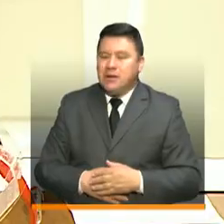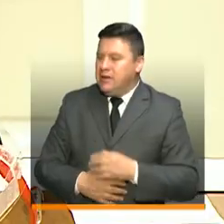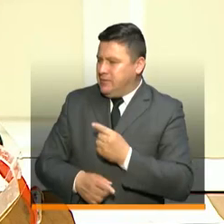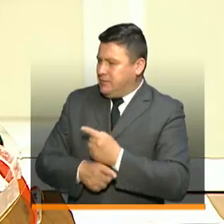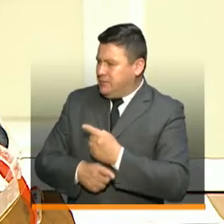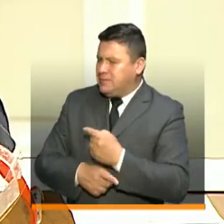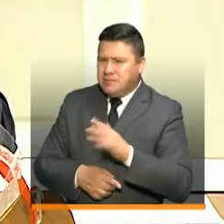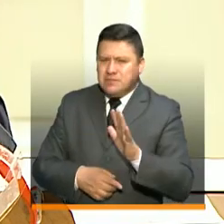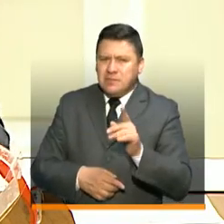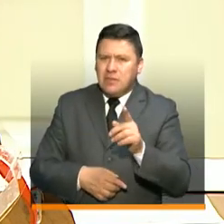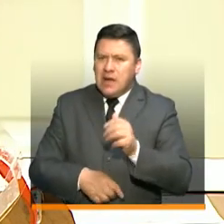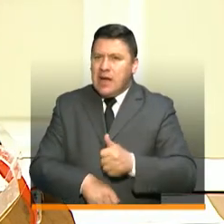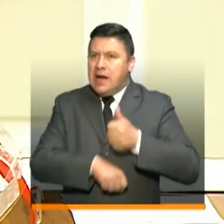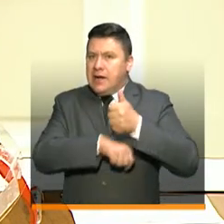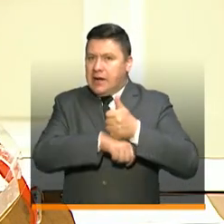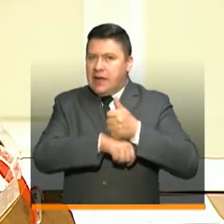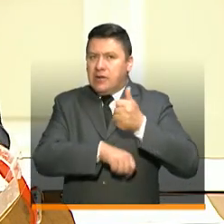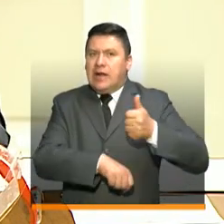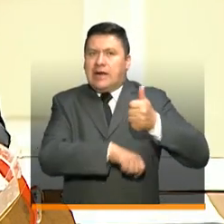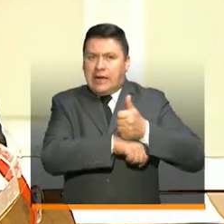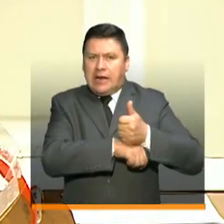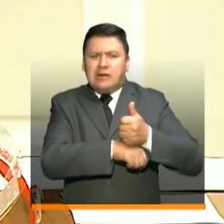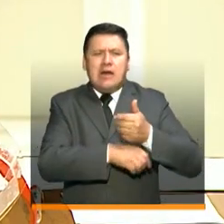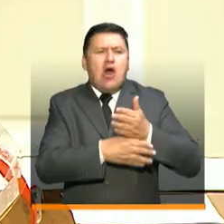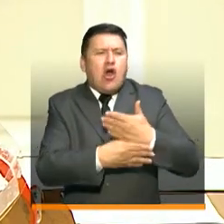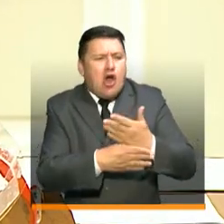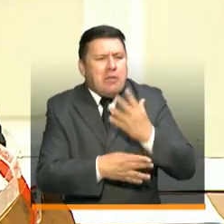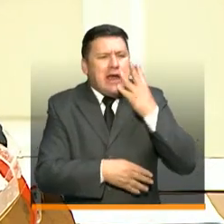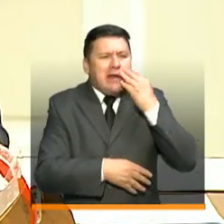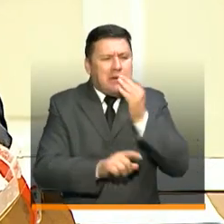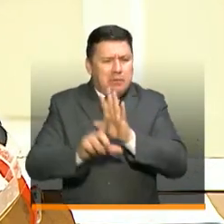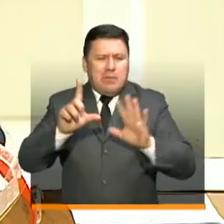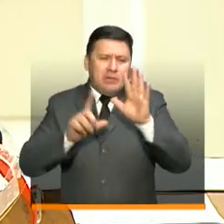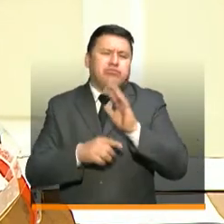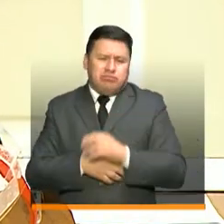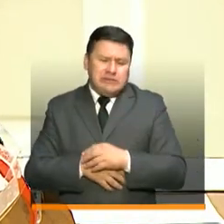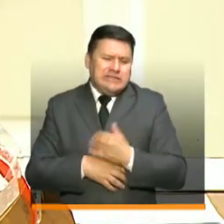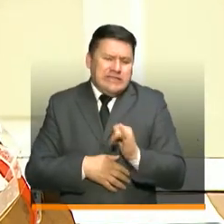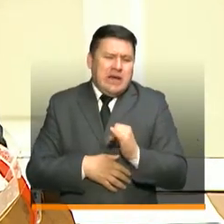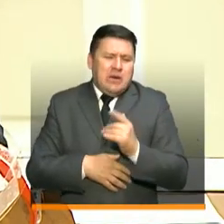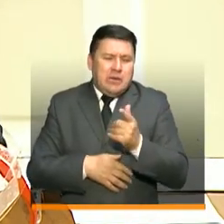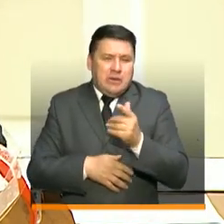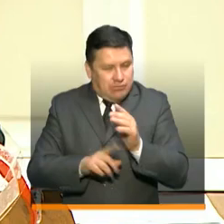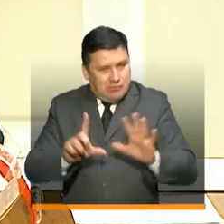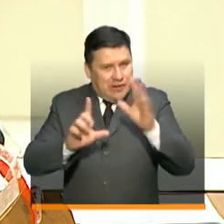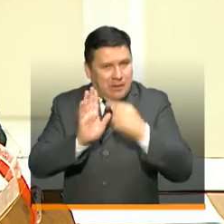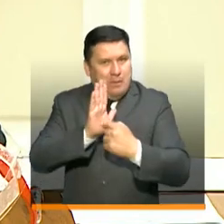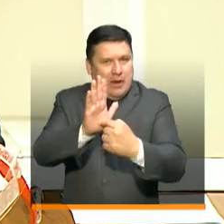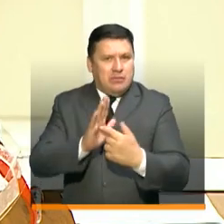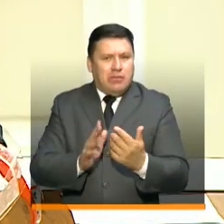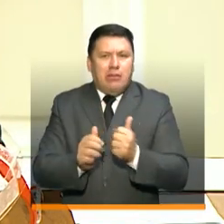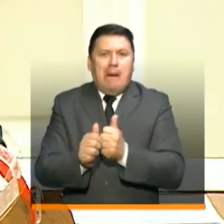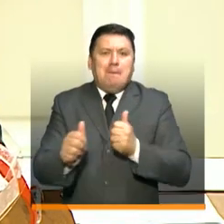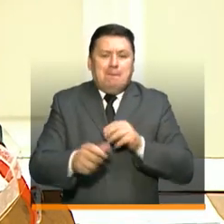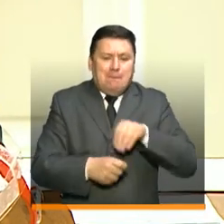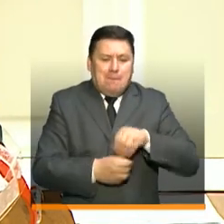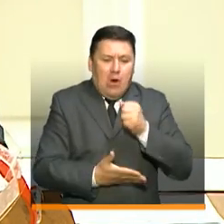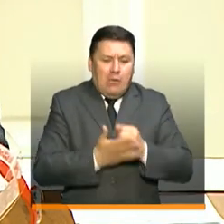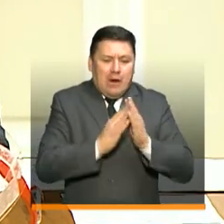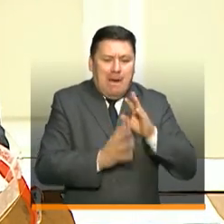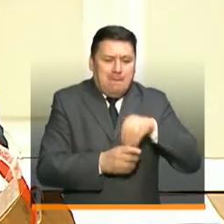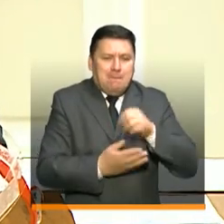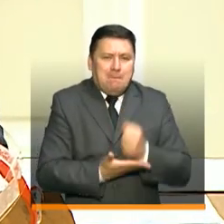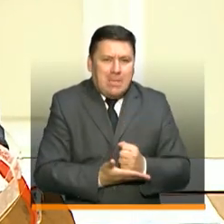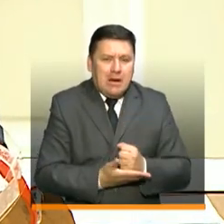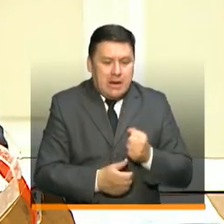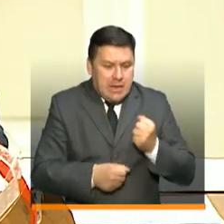Justamente, además varios rectores nos han pedido que compartamos esta experiencia, porque una vez más en lo que ha sido el aislamiento preventivo obligatorio,